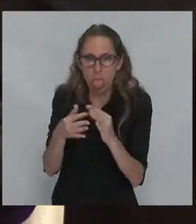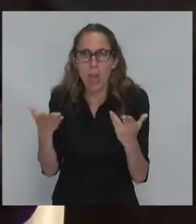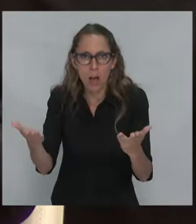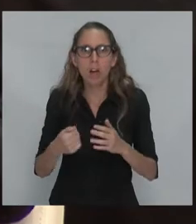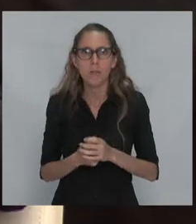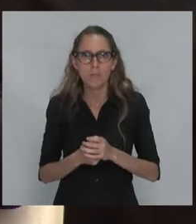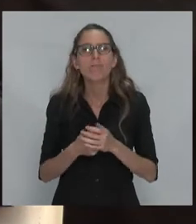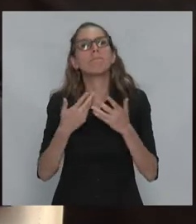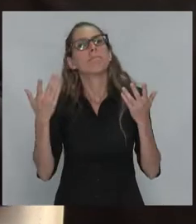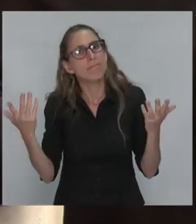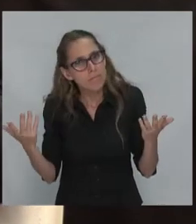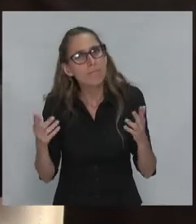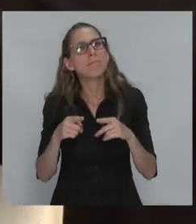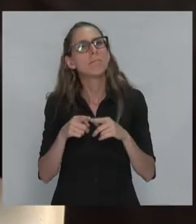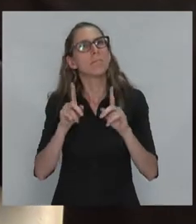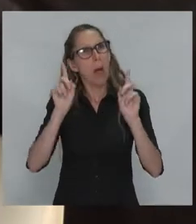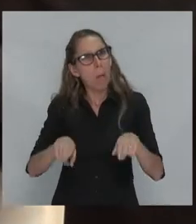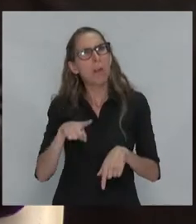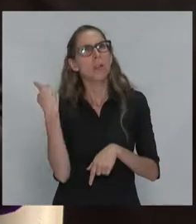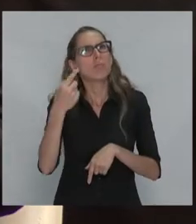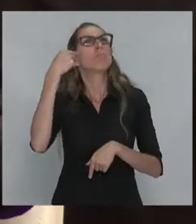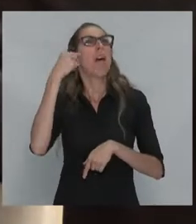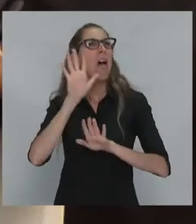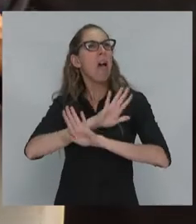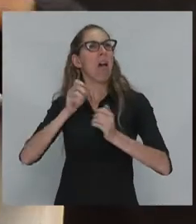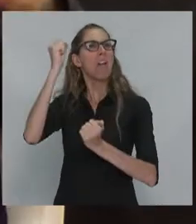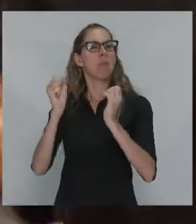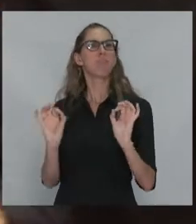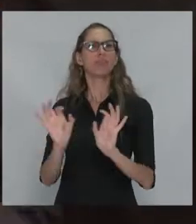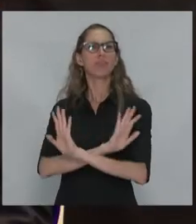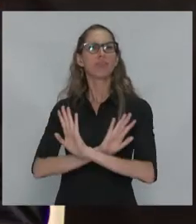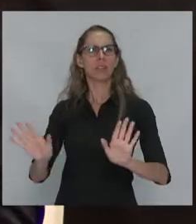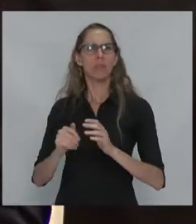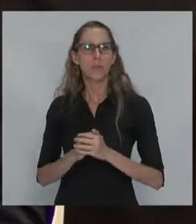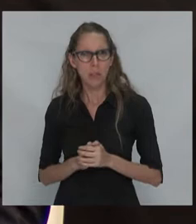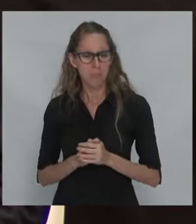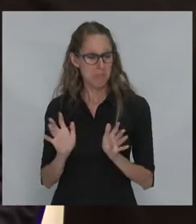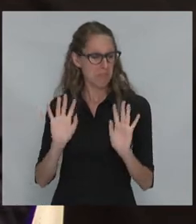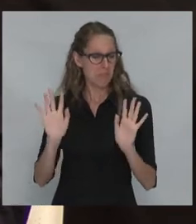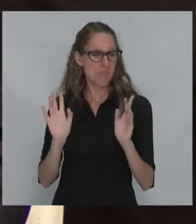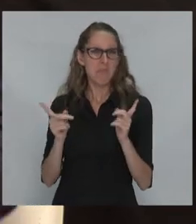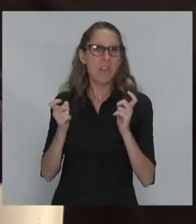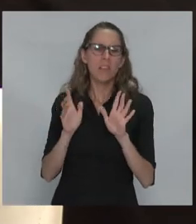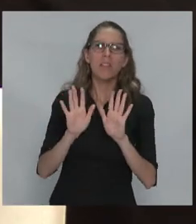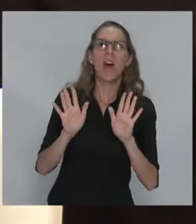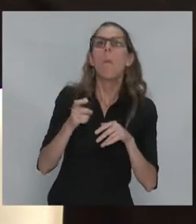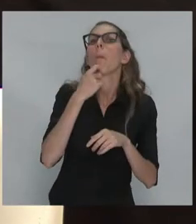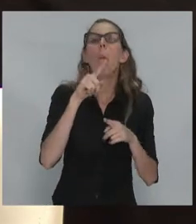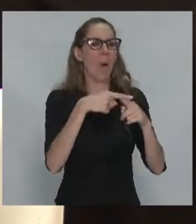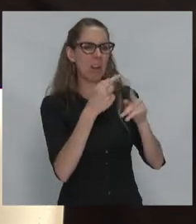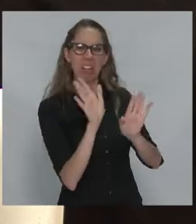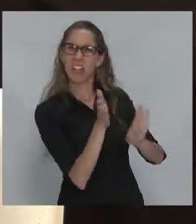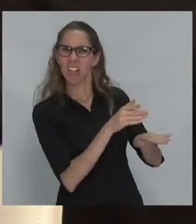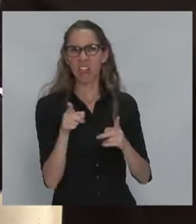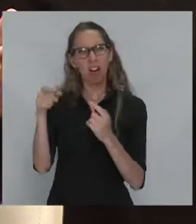contrario, podemos pensar que la economía es suficiente, que no se necesita, por ejemplo, la política.